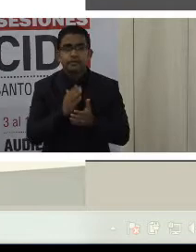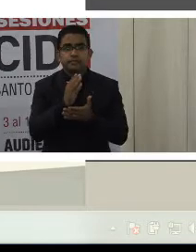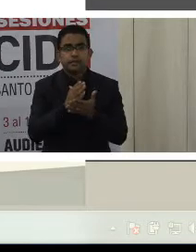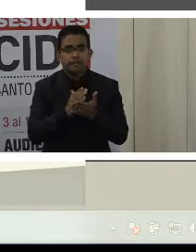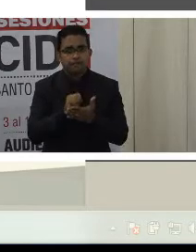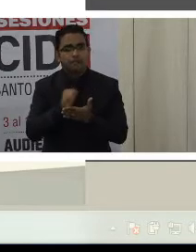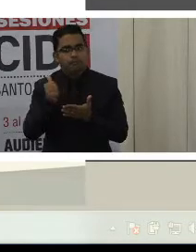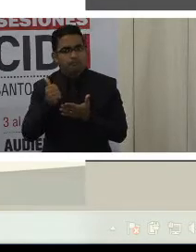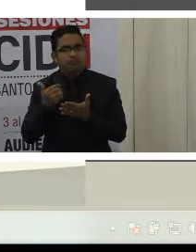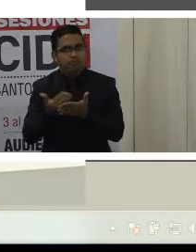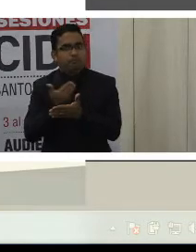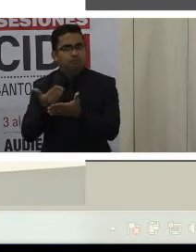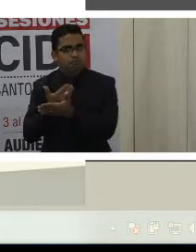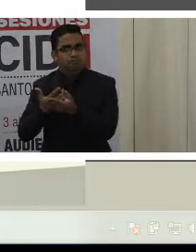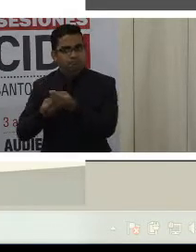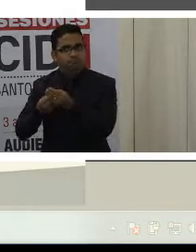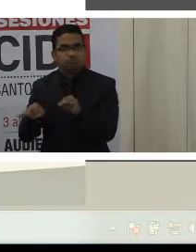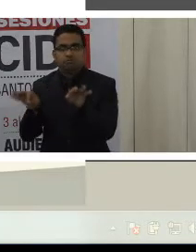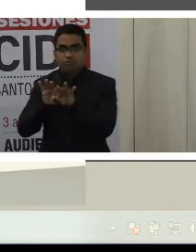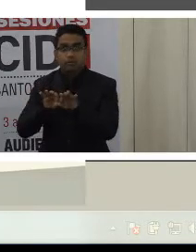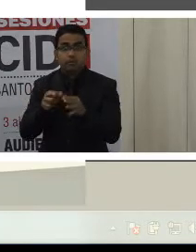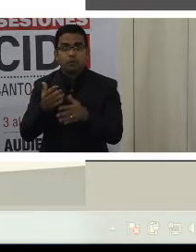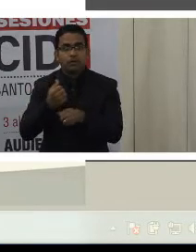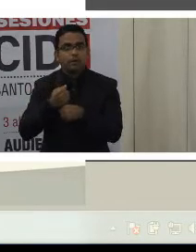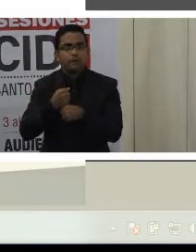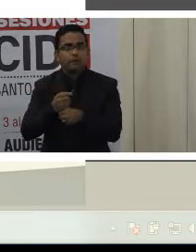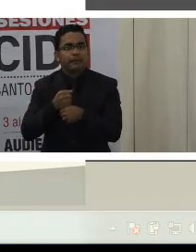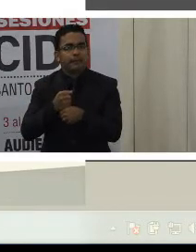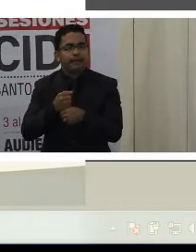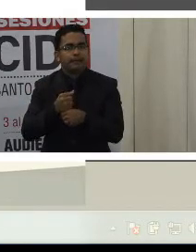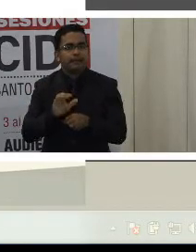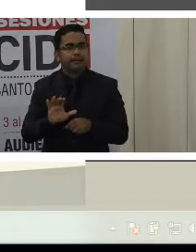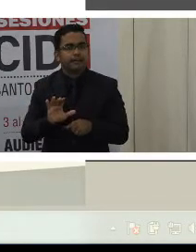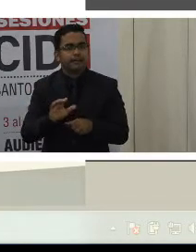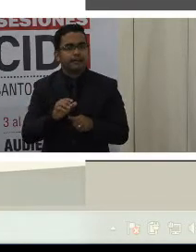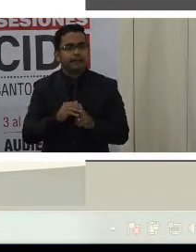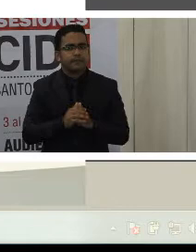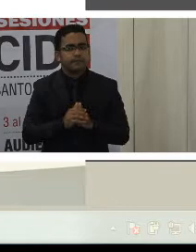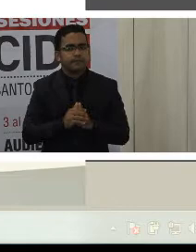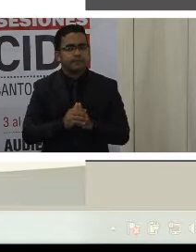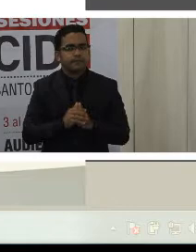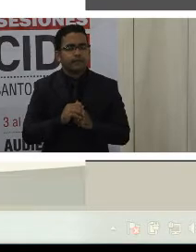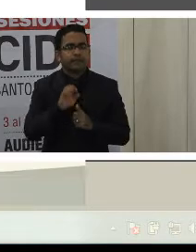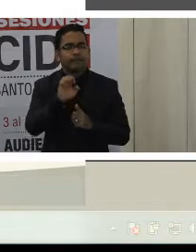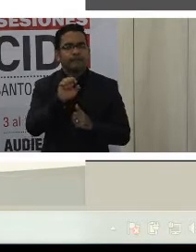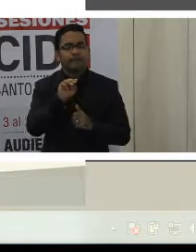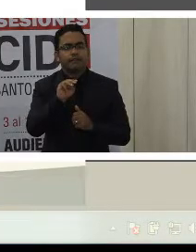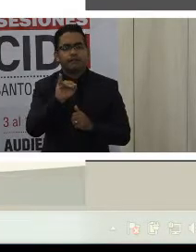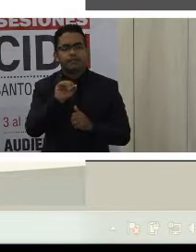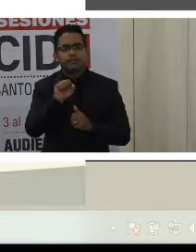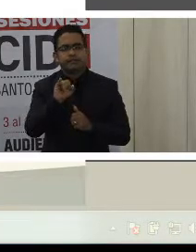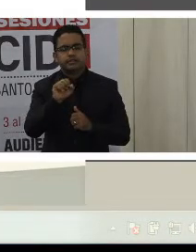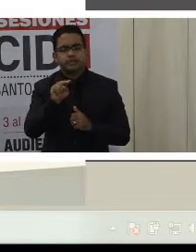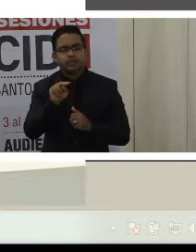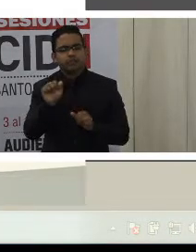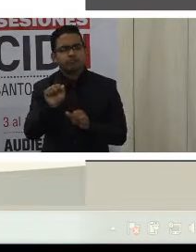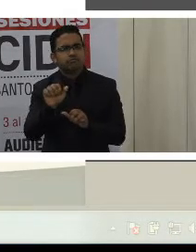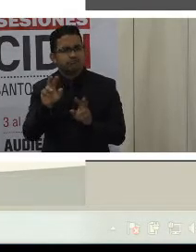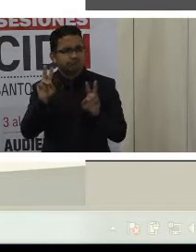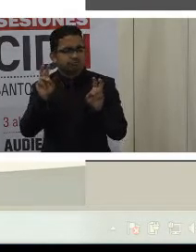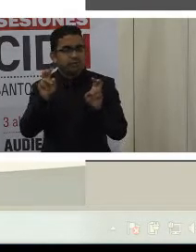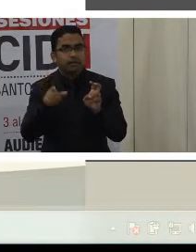importantes, una de ellas, la creación de la misión Milagro. La misión Milagro ha permitido que más de 1